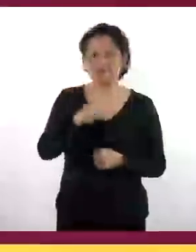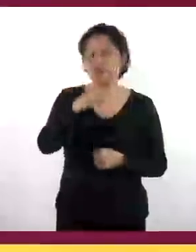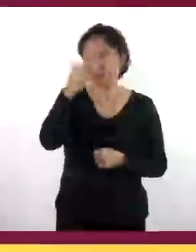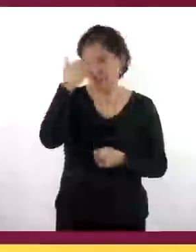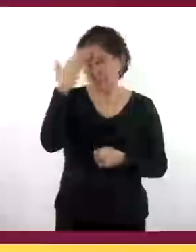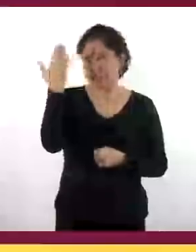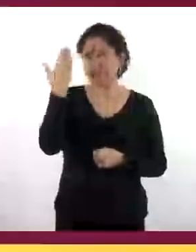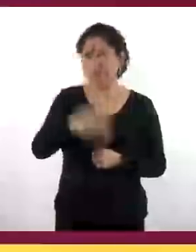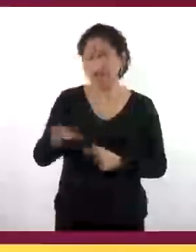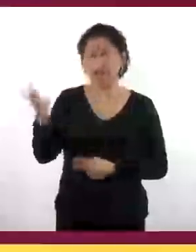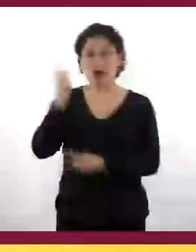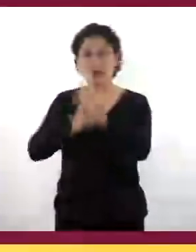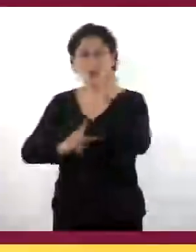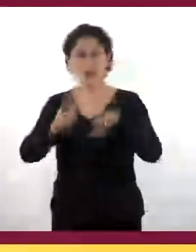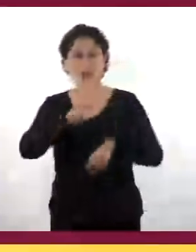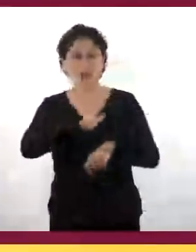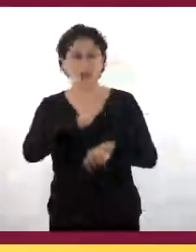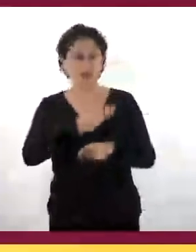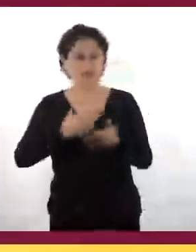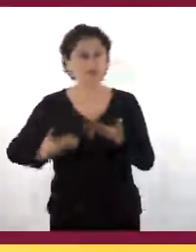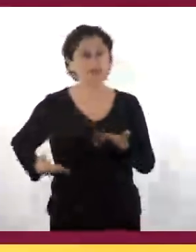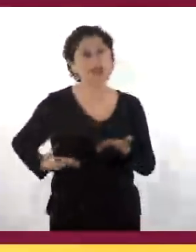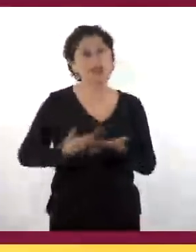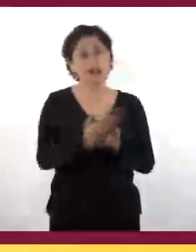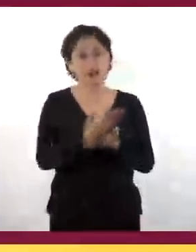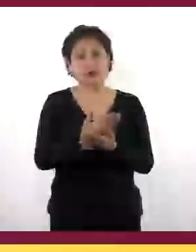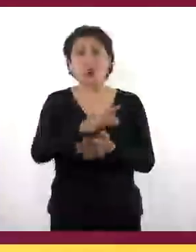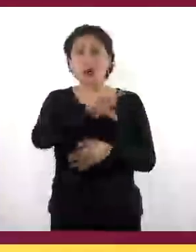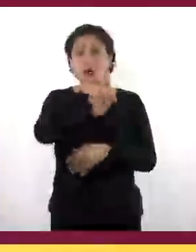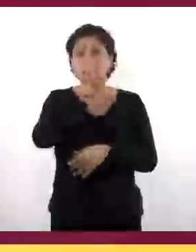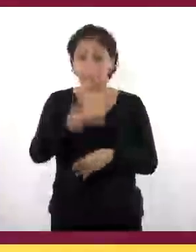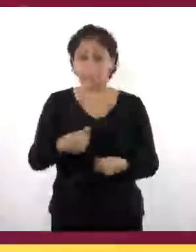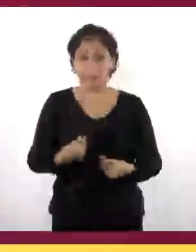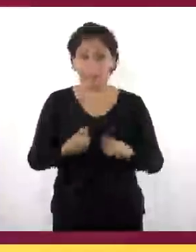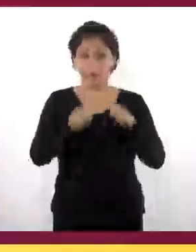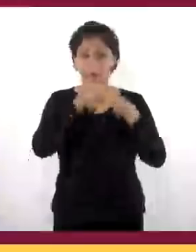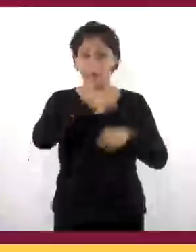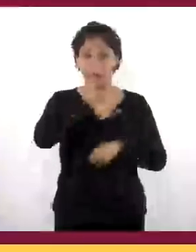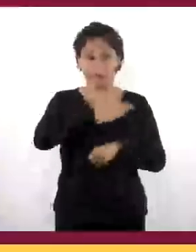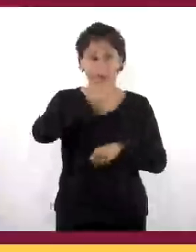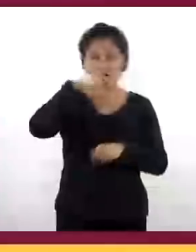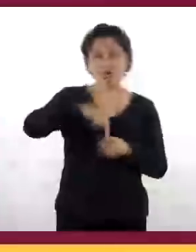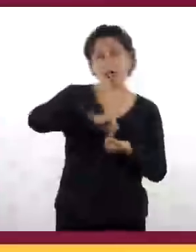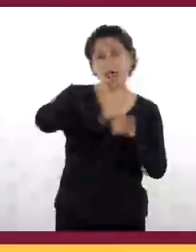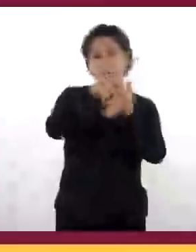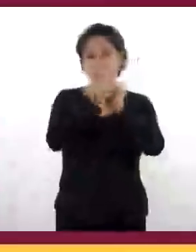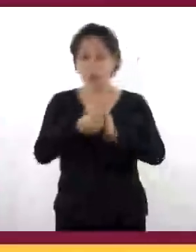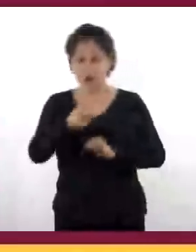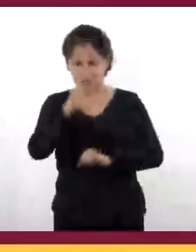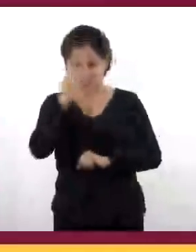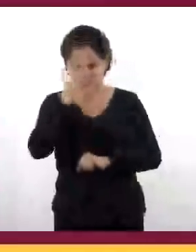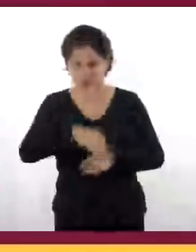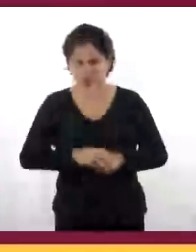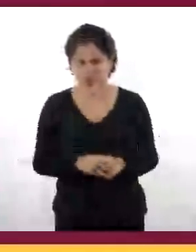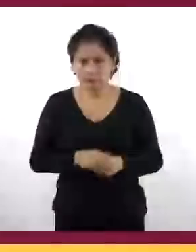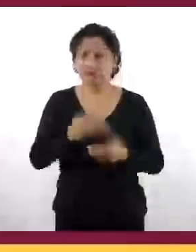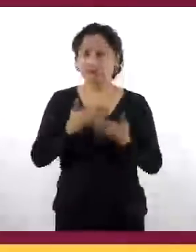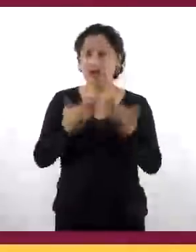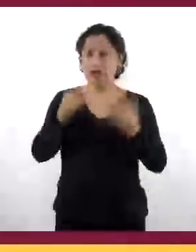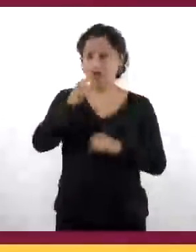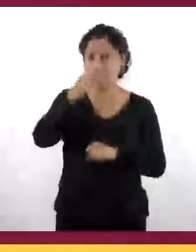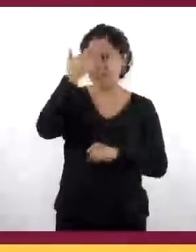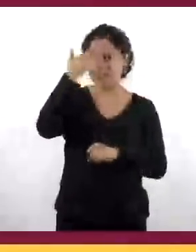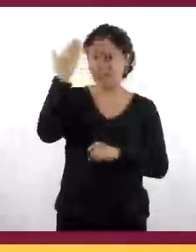fue la conquista y la posterior organización virreinal del norte del país? Ahora saben que la sociedad virreinal